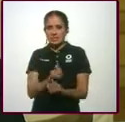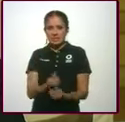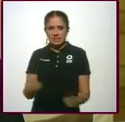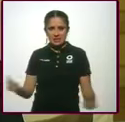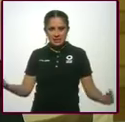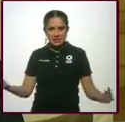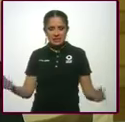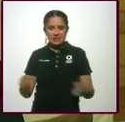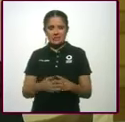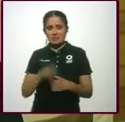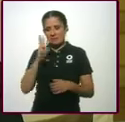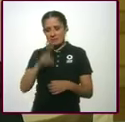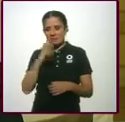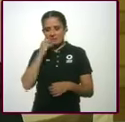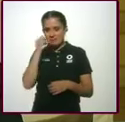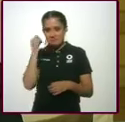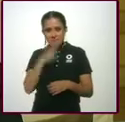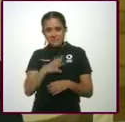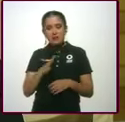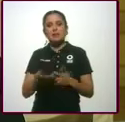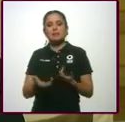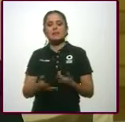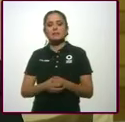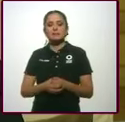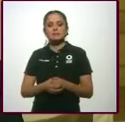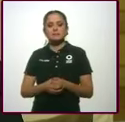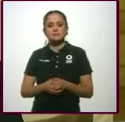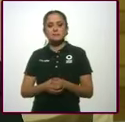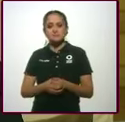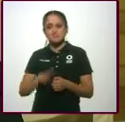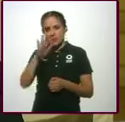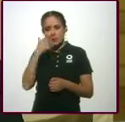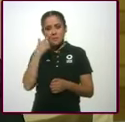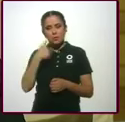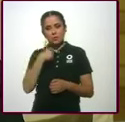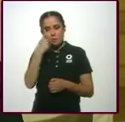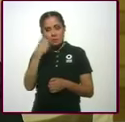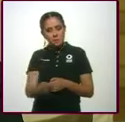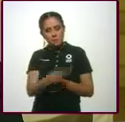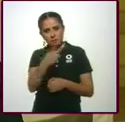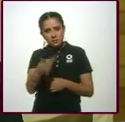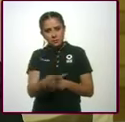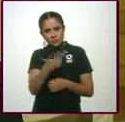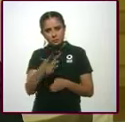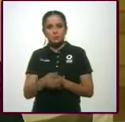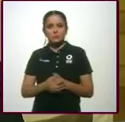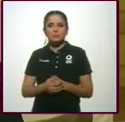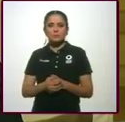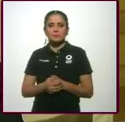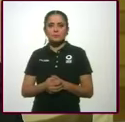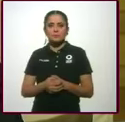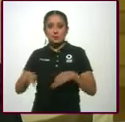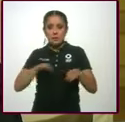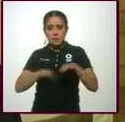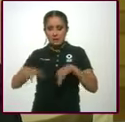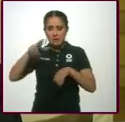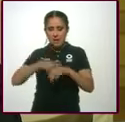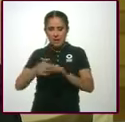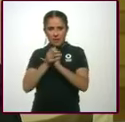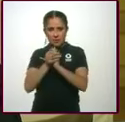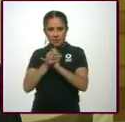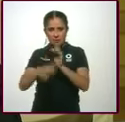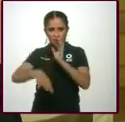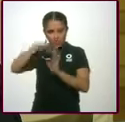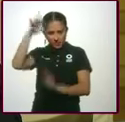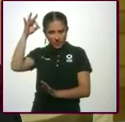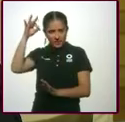fascinante. Digamos, a ver, yo te pregunto, ¿puede... los trabajadores de la lotería y de pronósticos